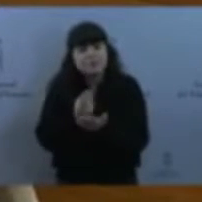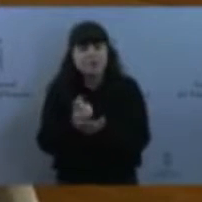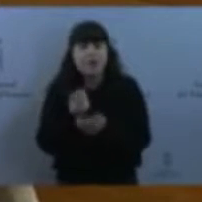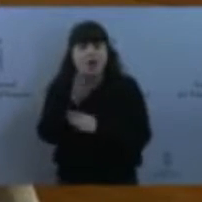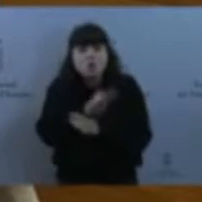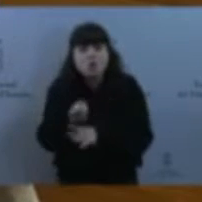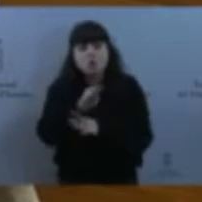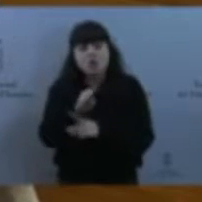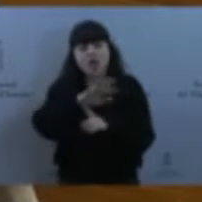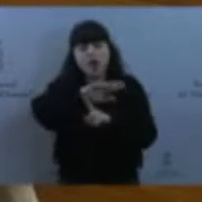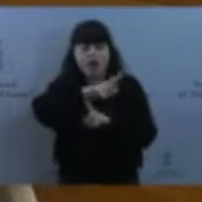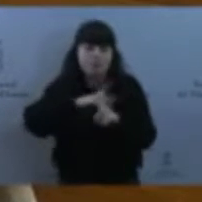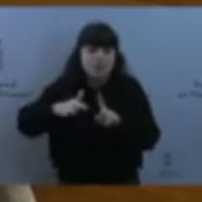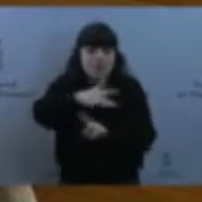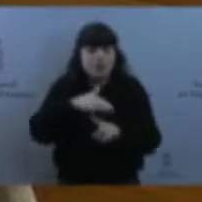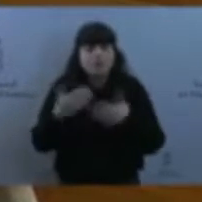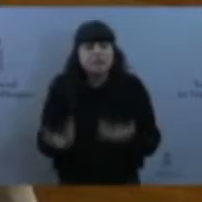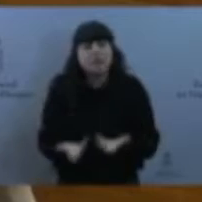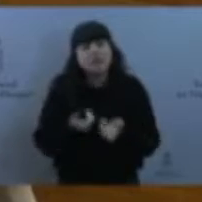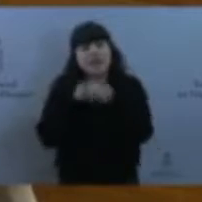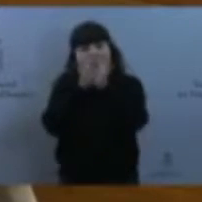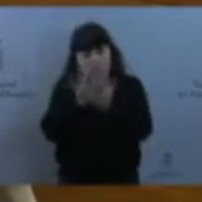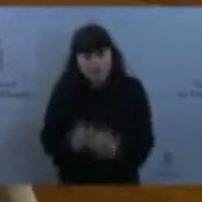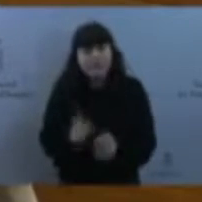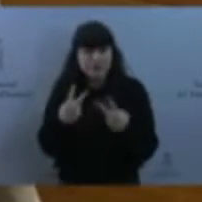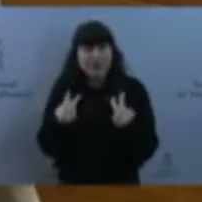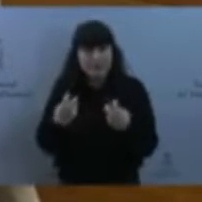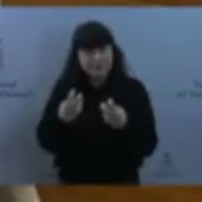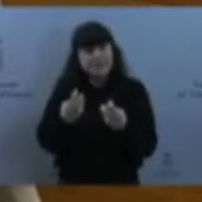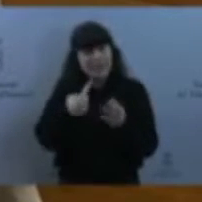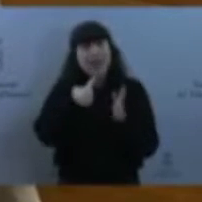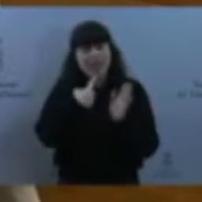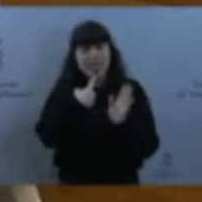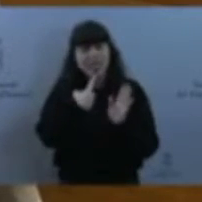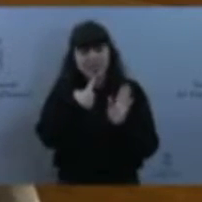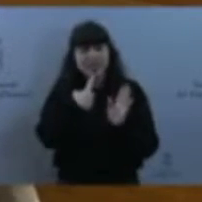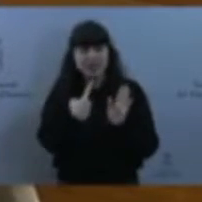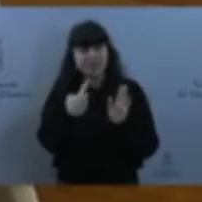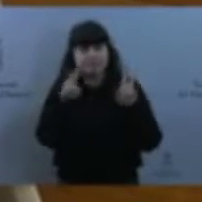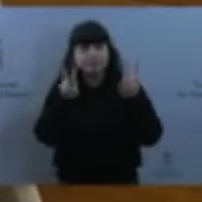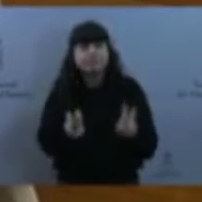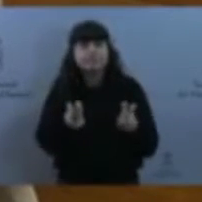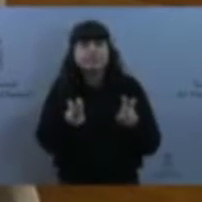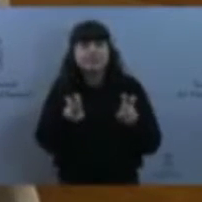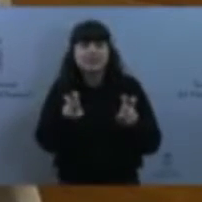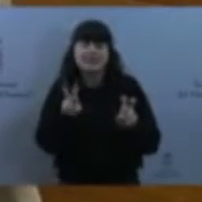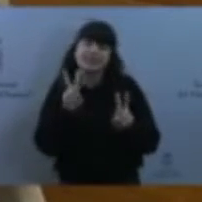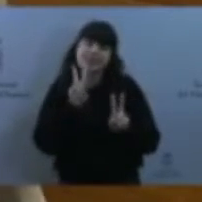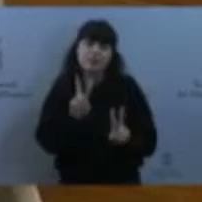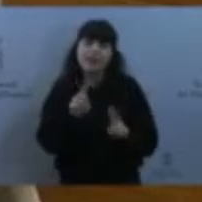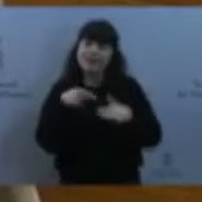a este auto y se denota que hay una falta de gestión adecuada de los permisos